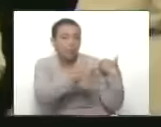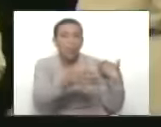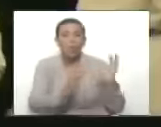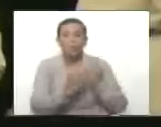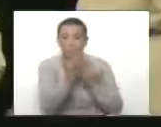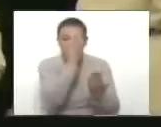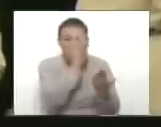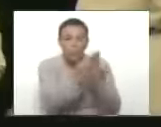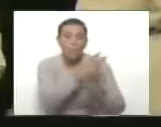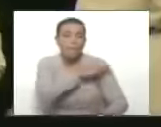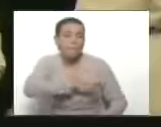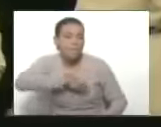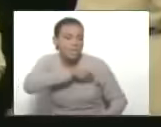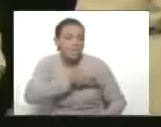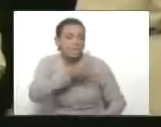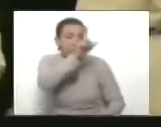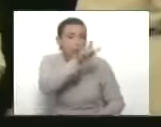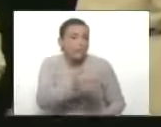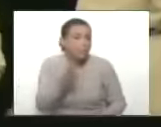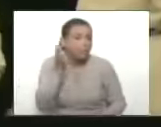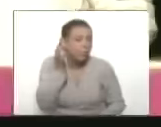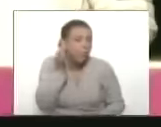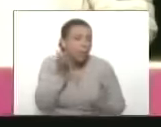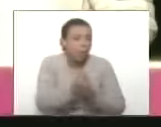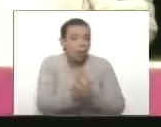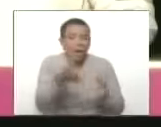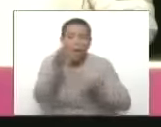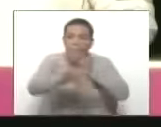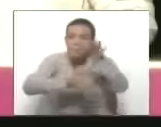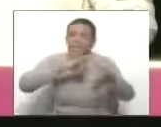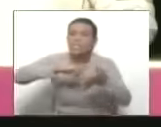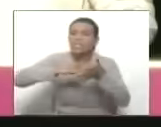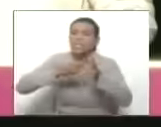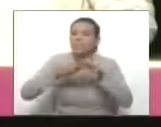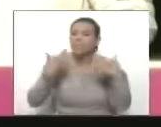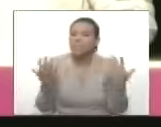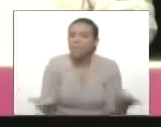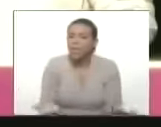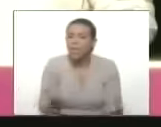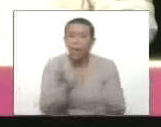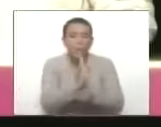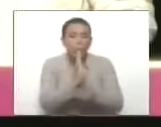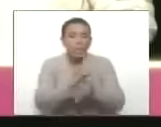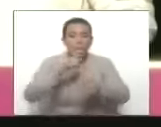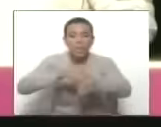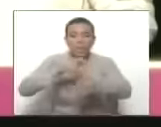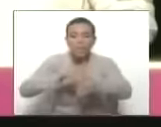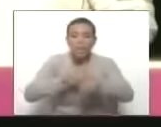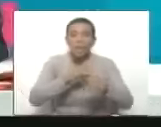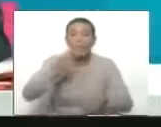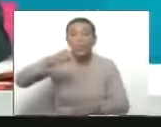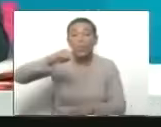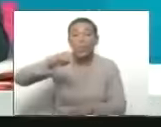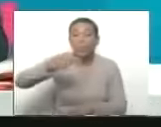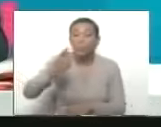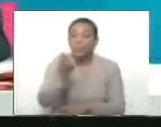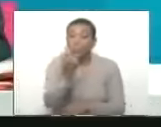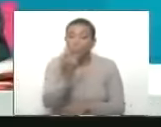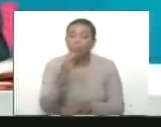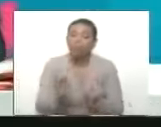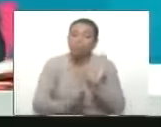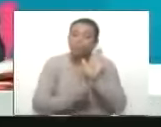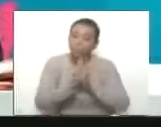al frente de esta gran misión Venezuela Bella tienen que salir a explicar previo a esta fecha garantizar su